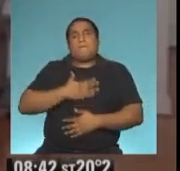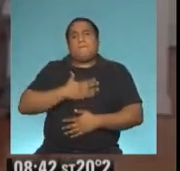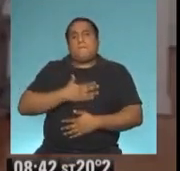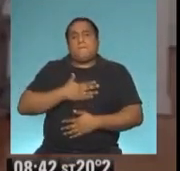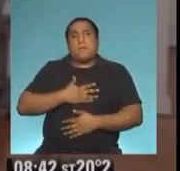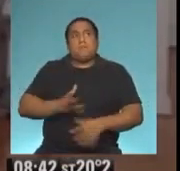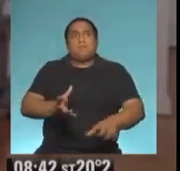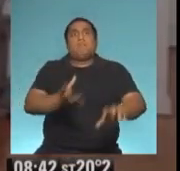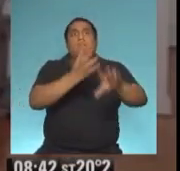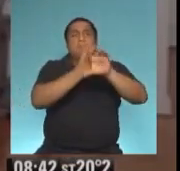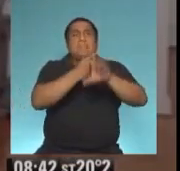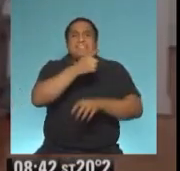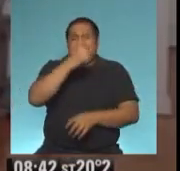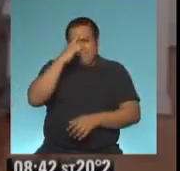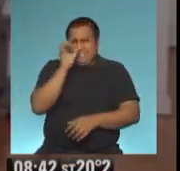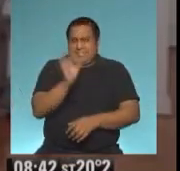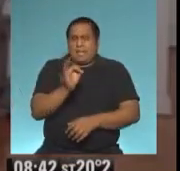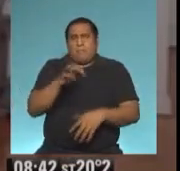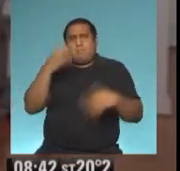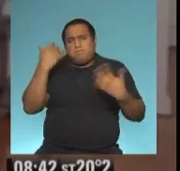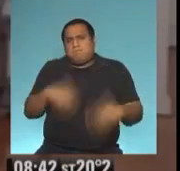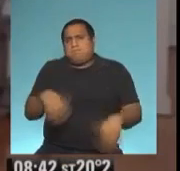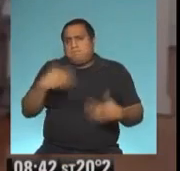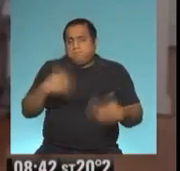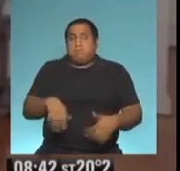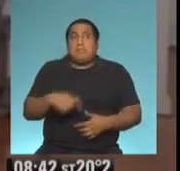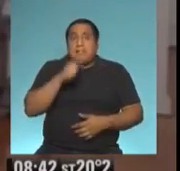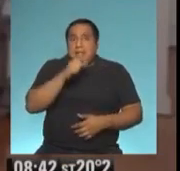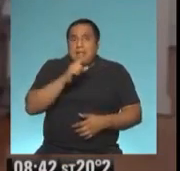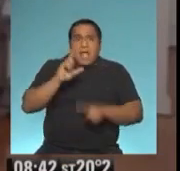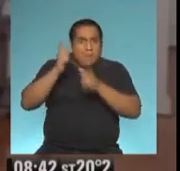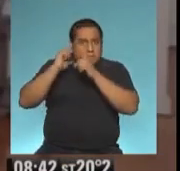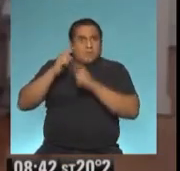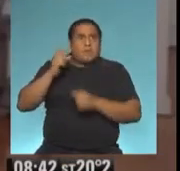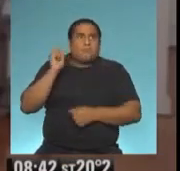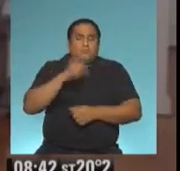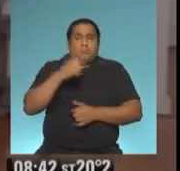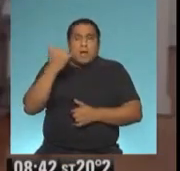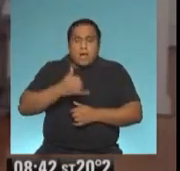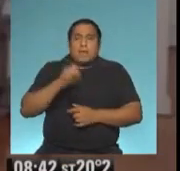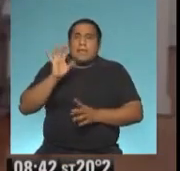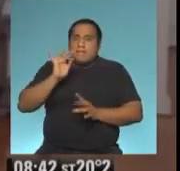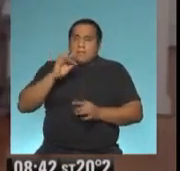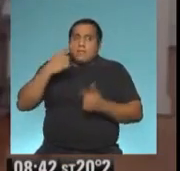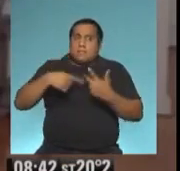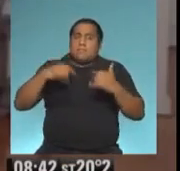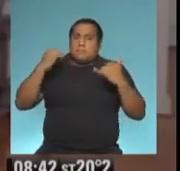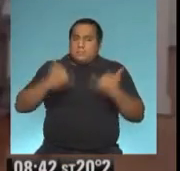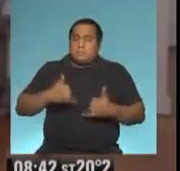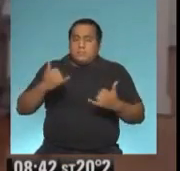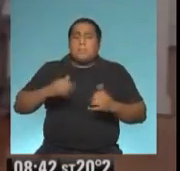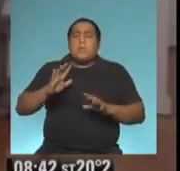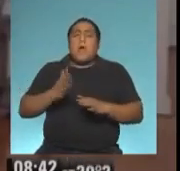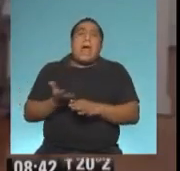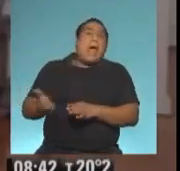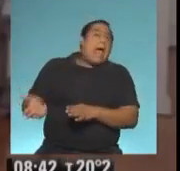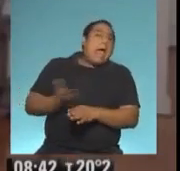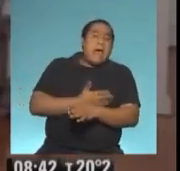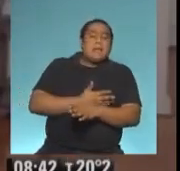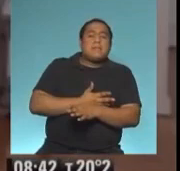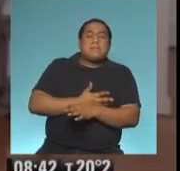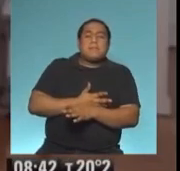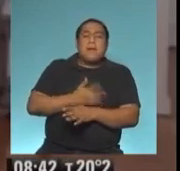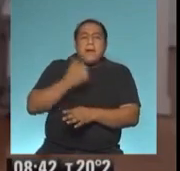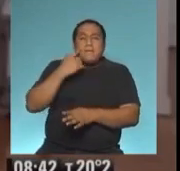que sabe mucho en primera persona y con muchos desafíos también sobre este tema. Pero antes vamos a compartir este